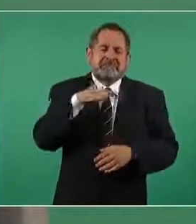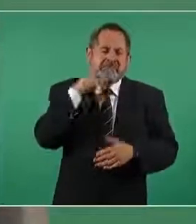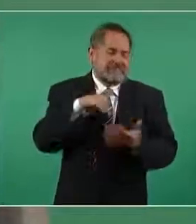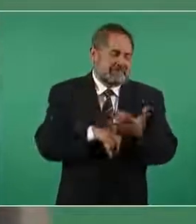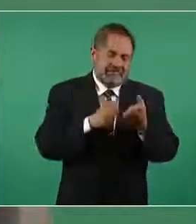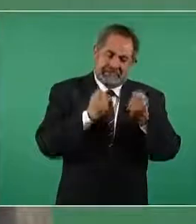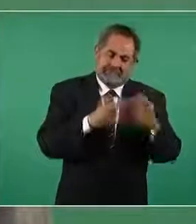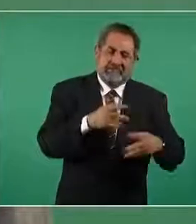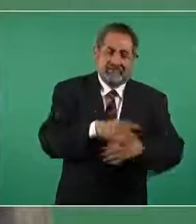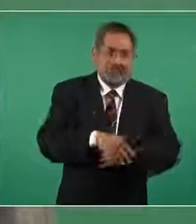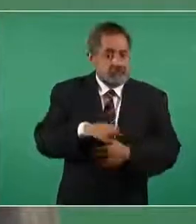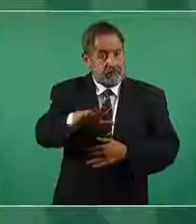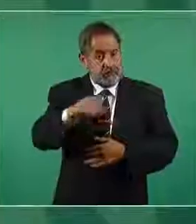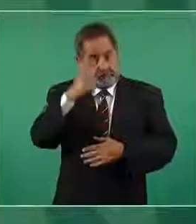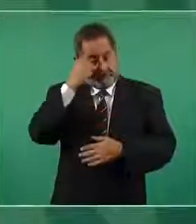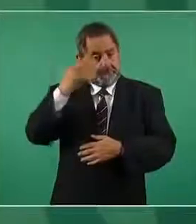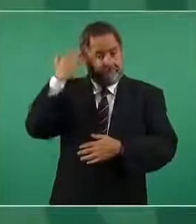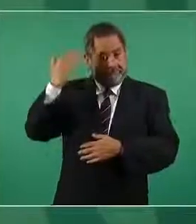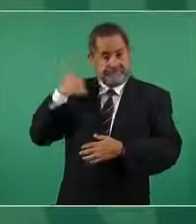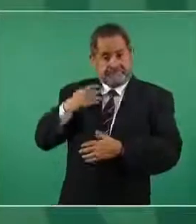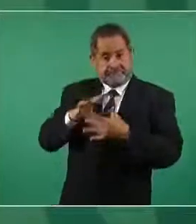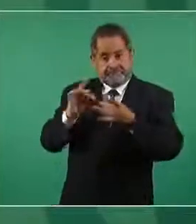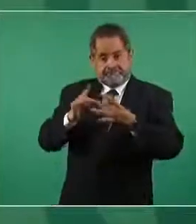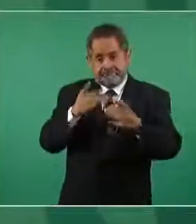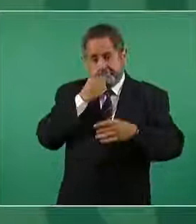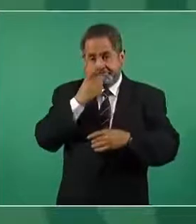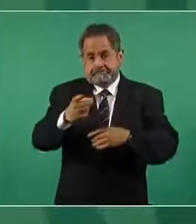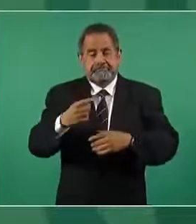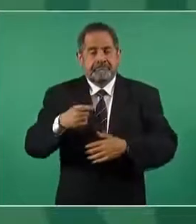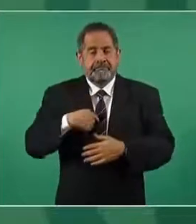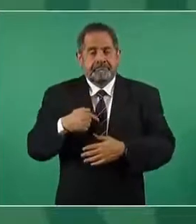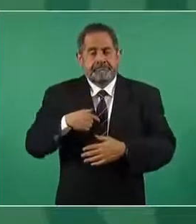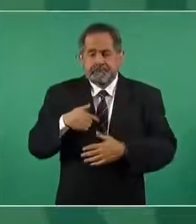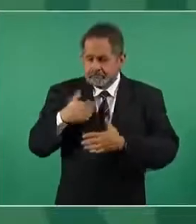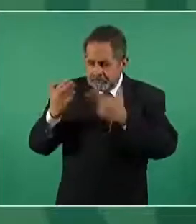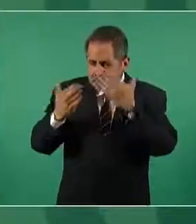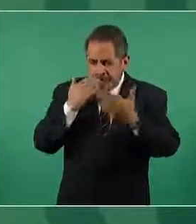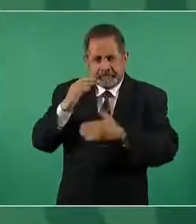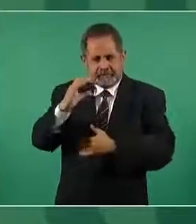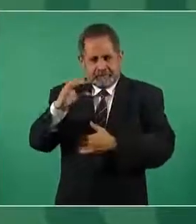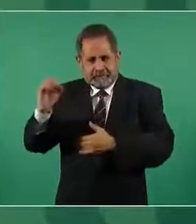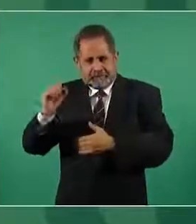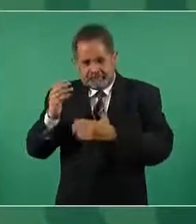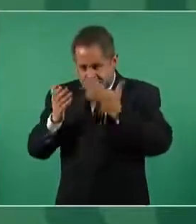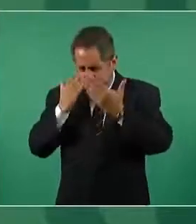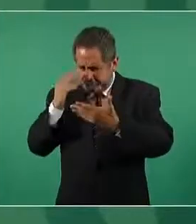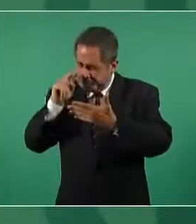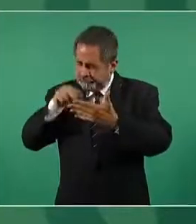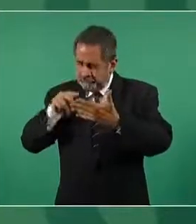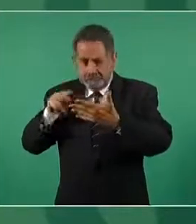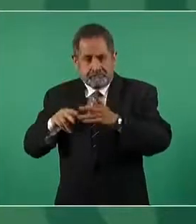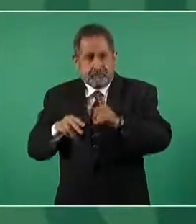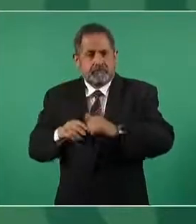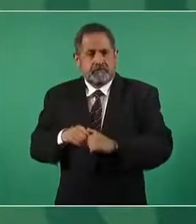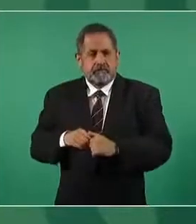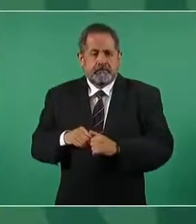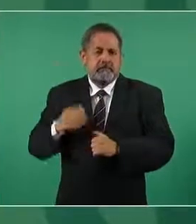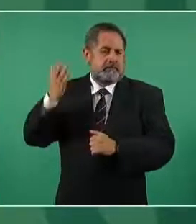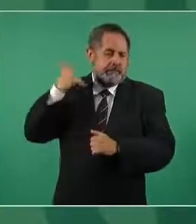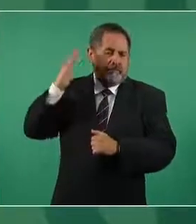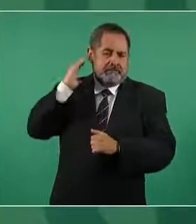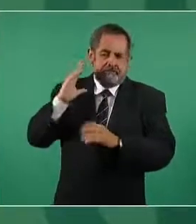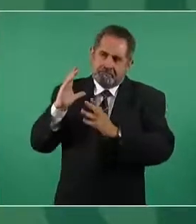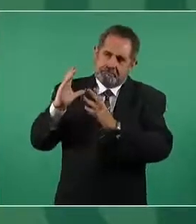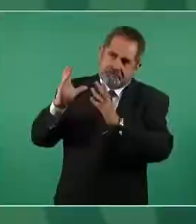una ocasión yo hablaba de que cuando estudiamos ciencias sociales nos enseñaban